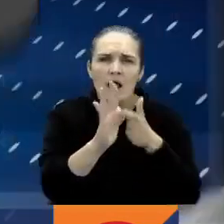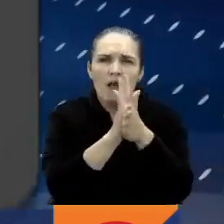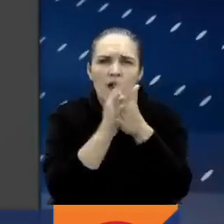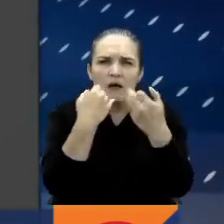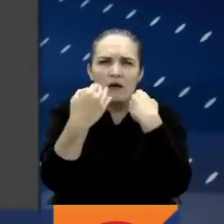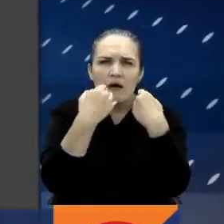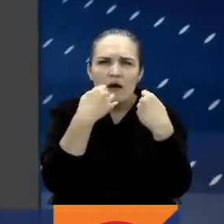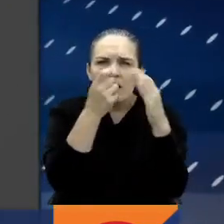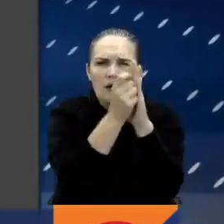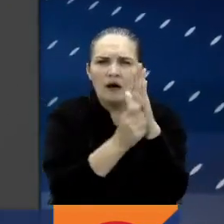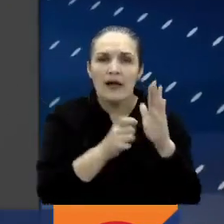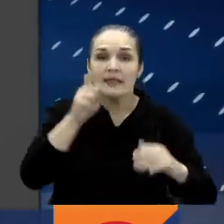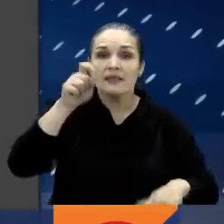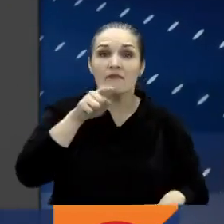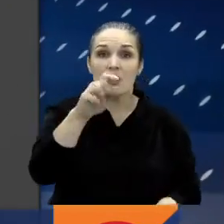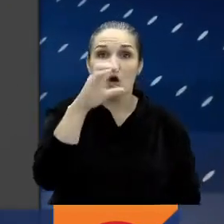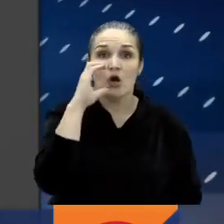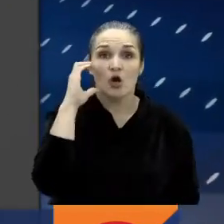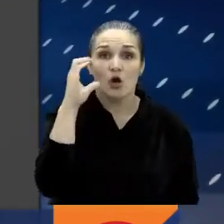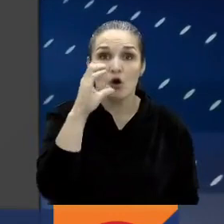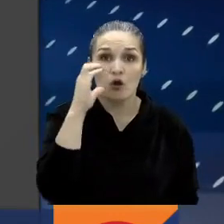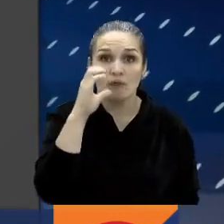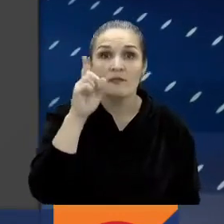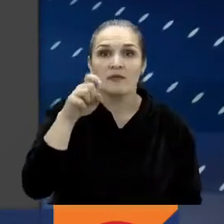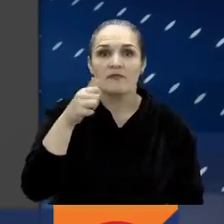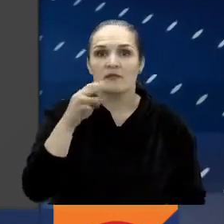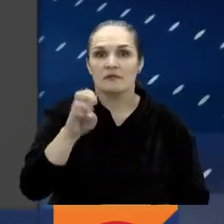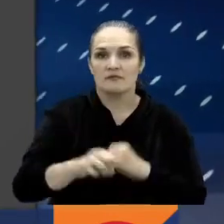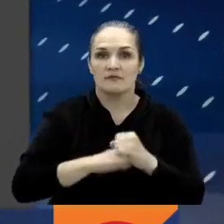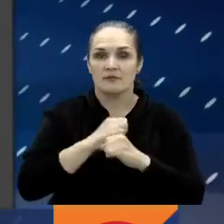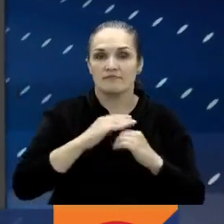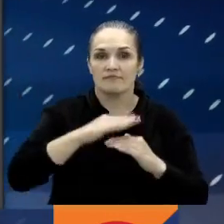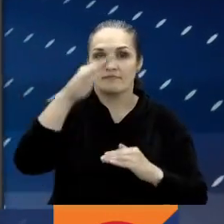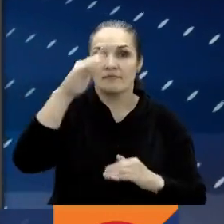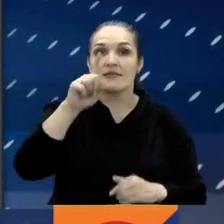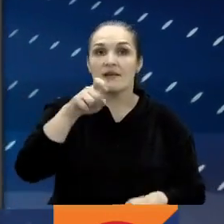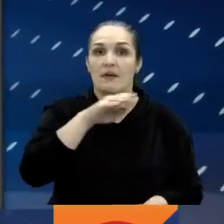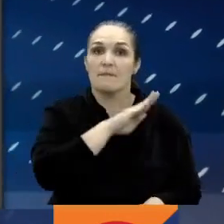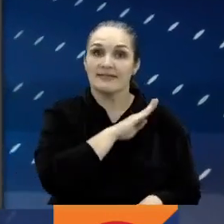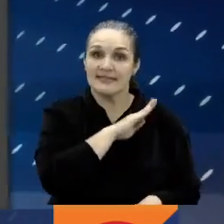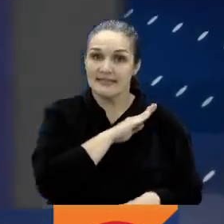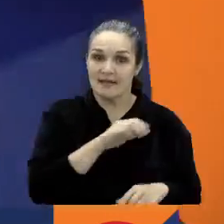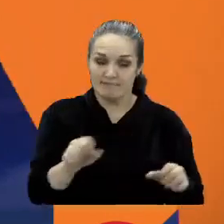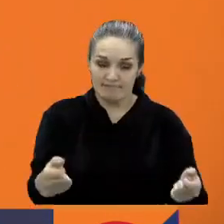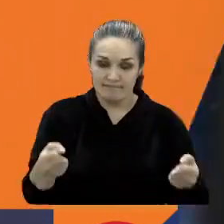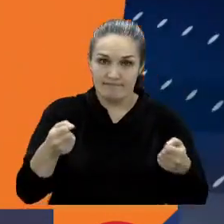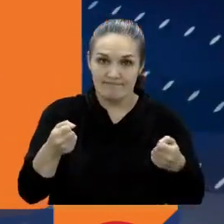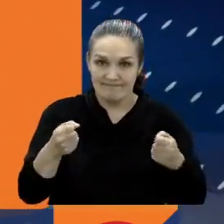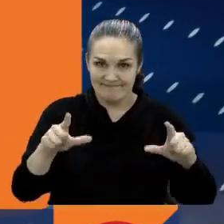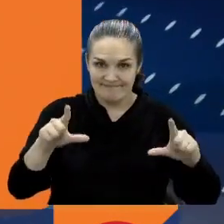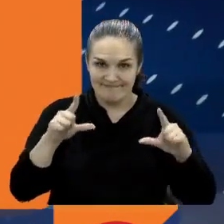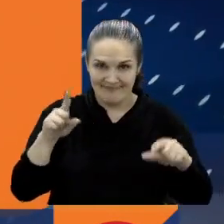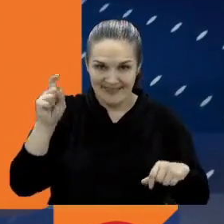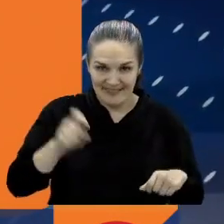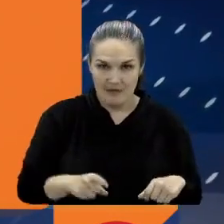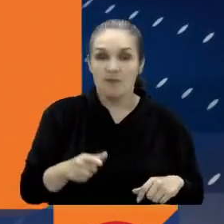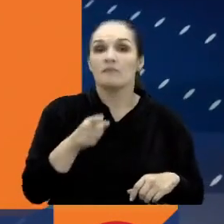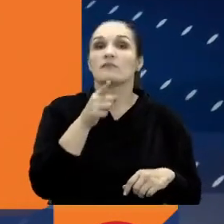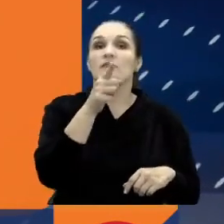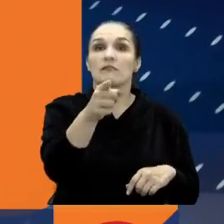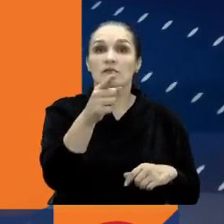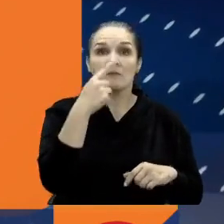requisitos como ser colombiano mayor de edad y tener título de bachiller, entre otros. Atentos, son más de